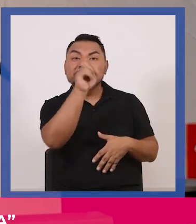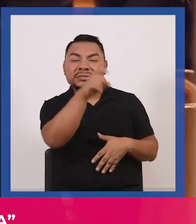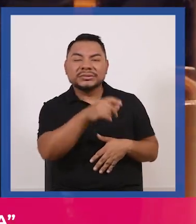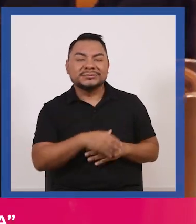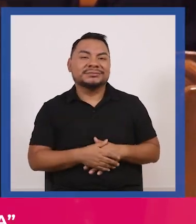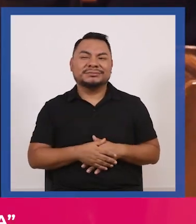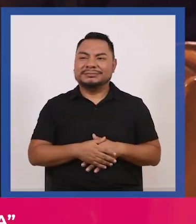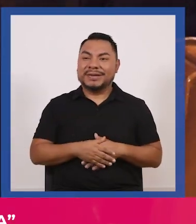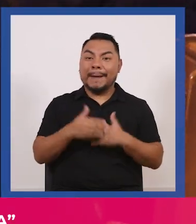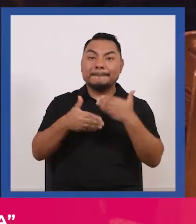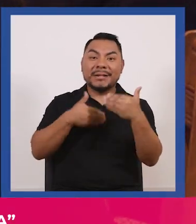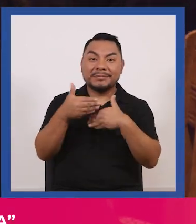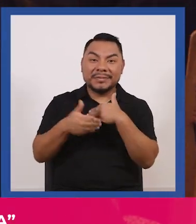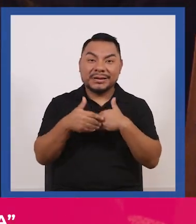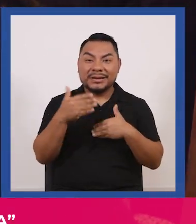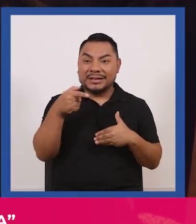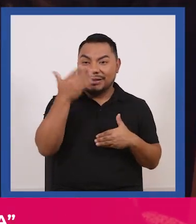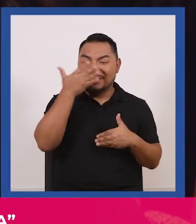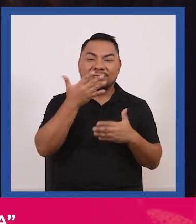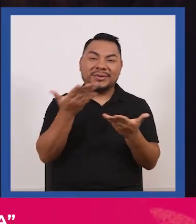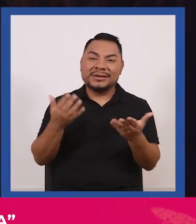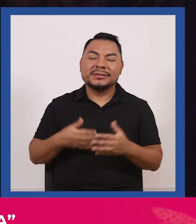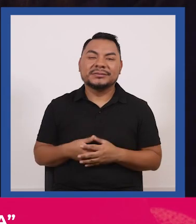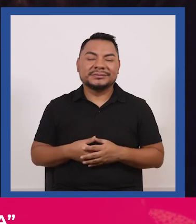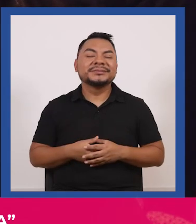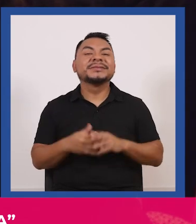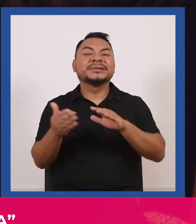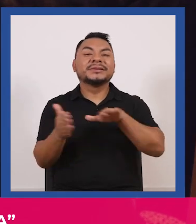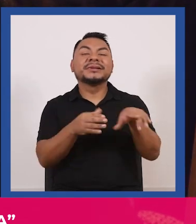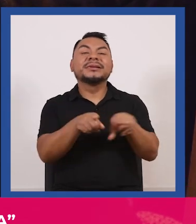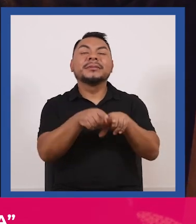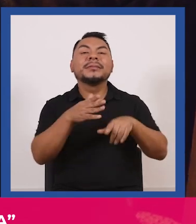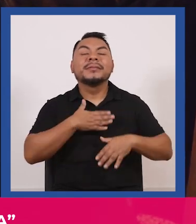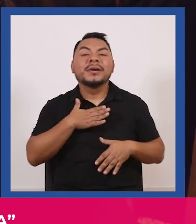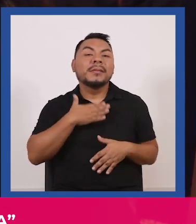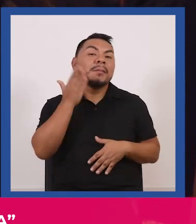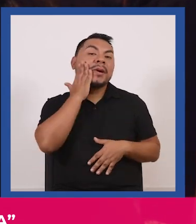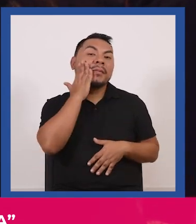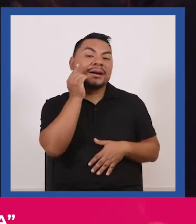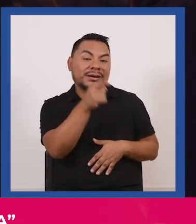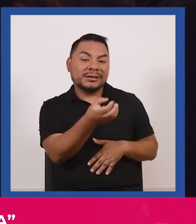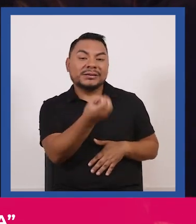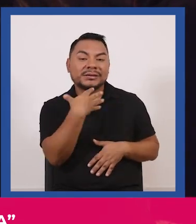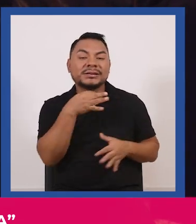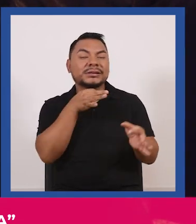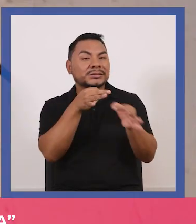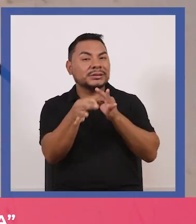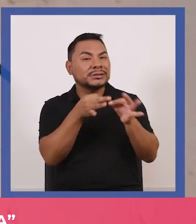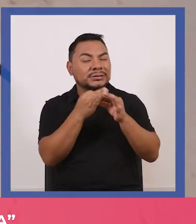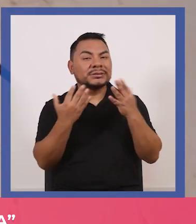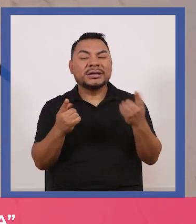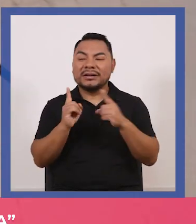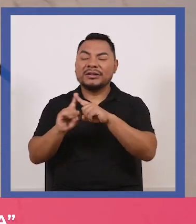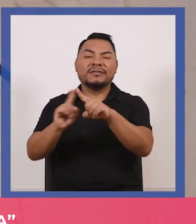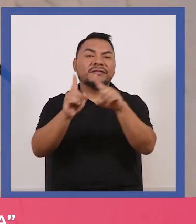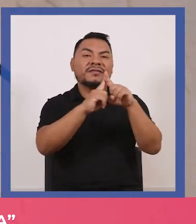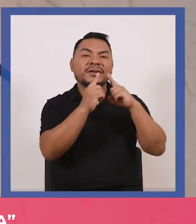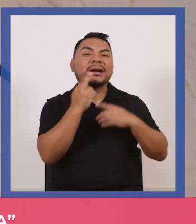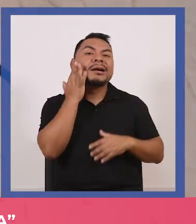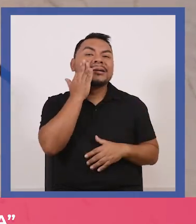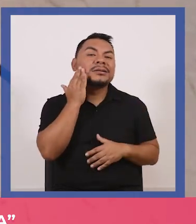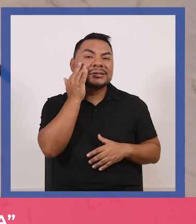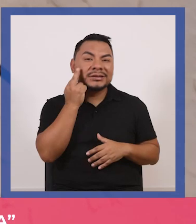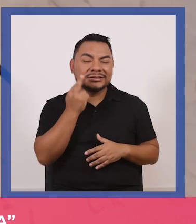le dije no y por otro lado mi mamá me explicaba o intentaba explicarme las diferencias